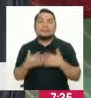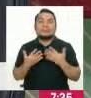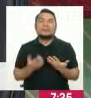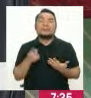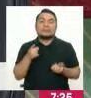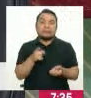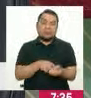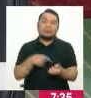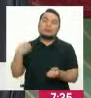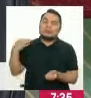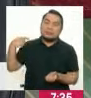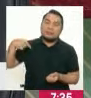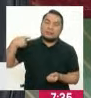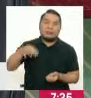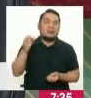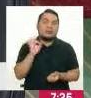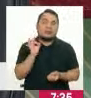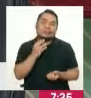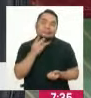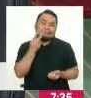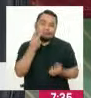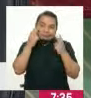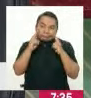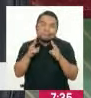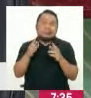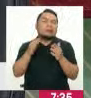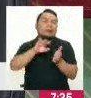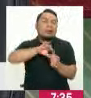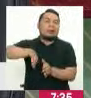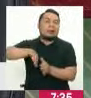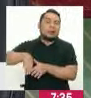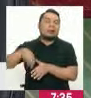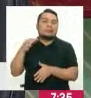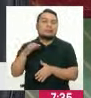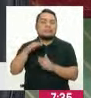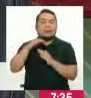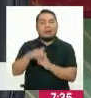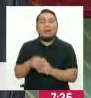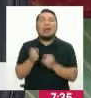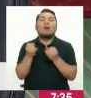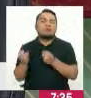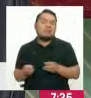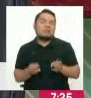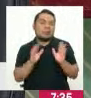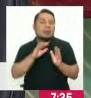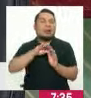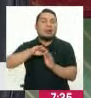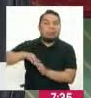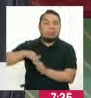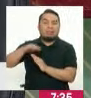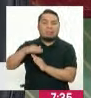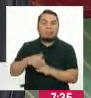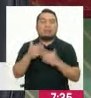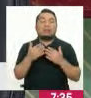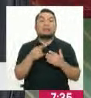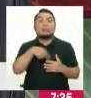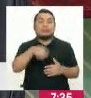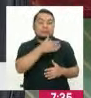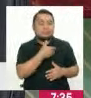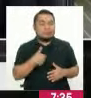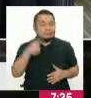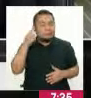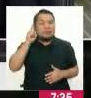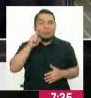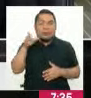tradicionalmente no ha sido visibilizado, ha sido excluido, discriminado de alguna forma. Y entonces el Estado está